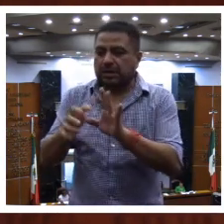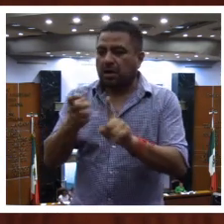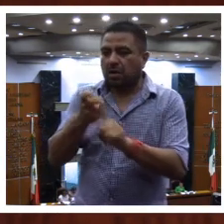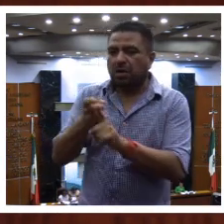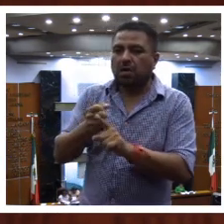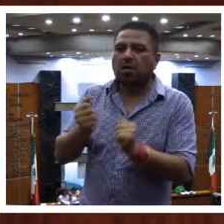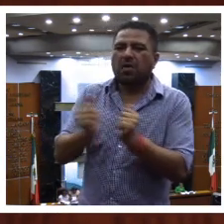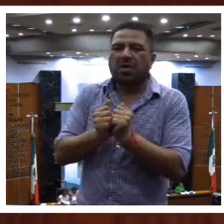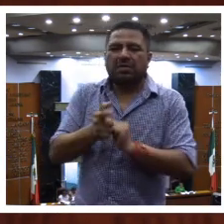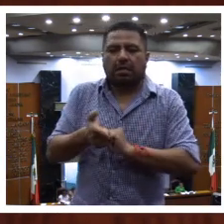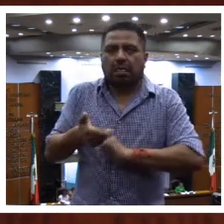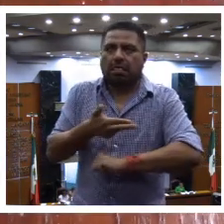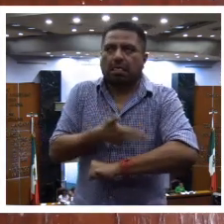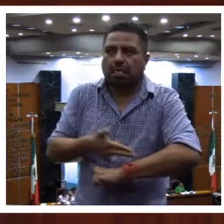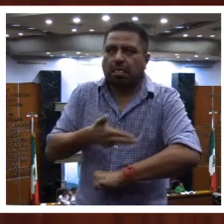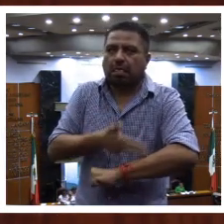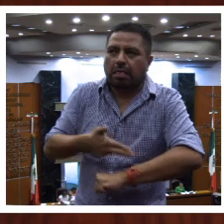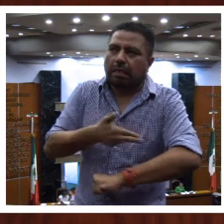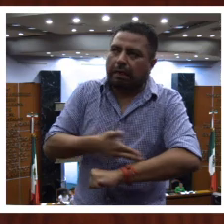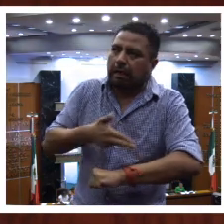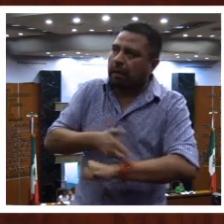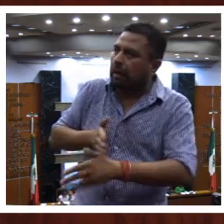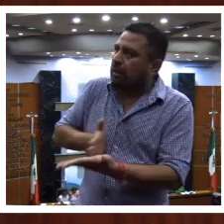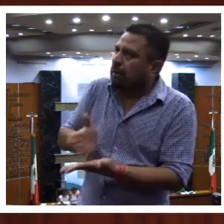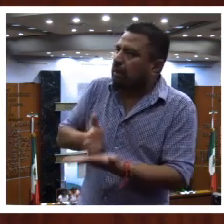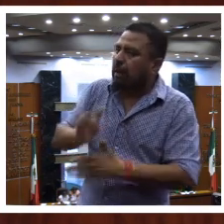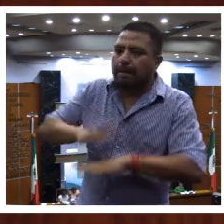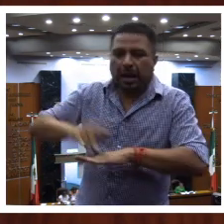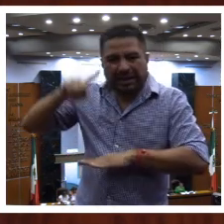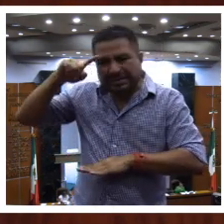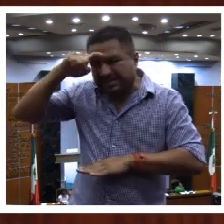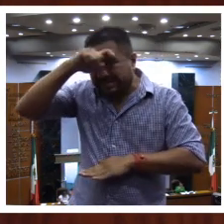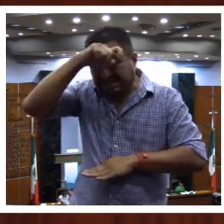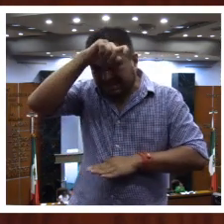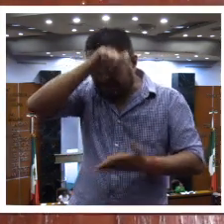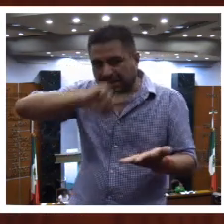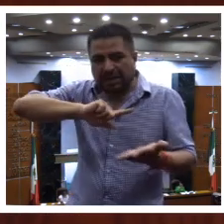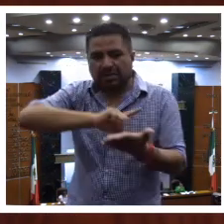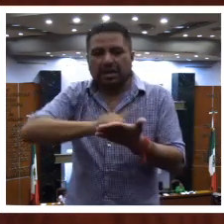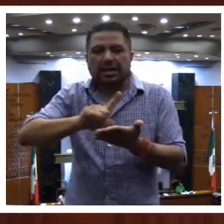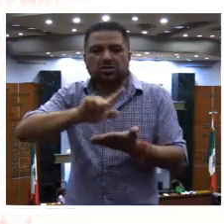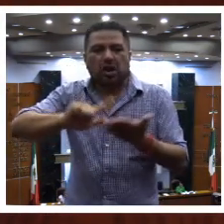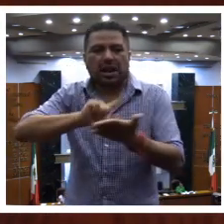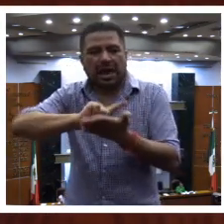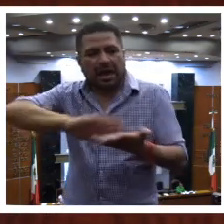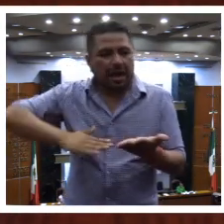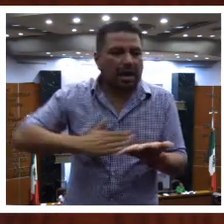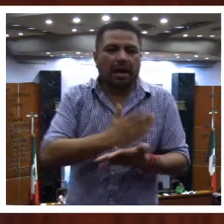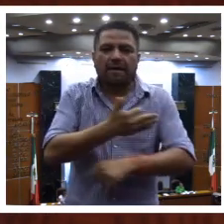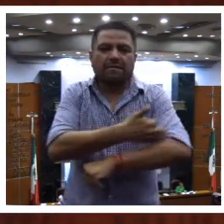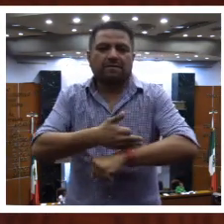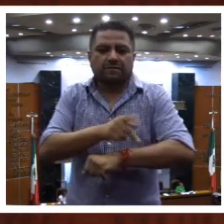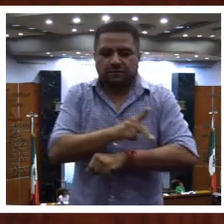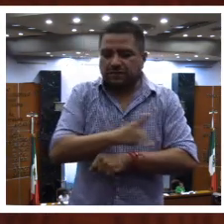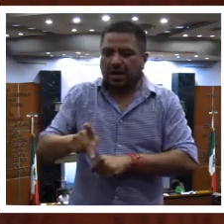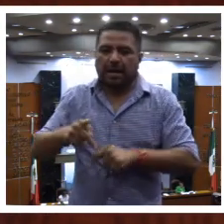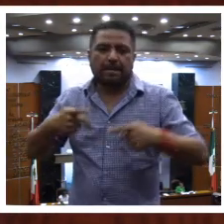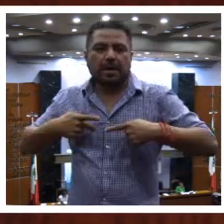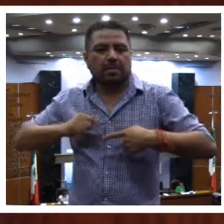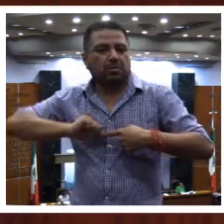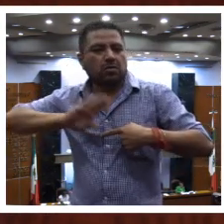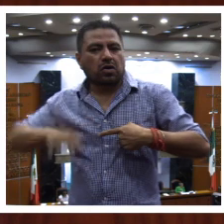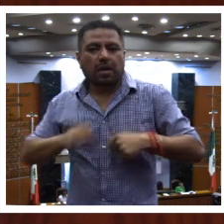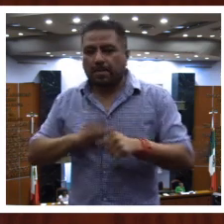a la burocracia administrativa, dificulta el acceso de los derechos legales a los familiares del difunto.